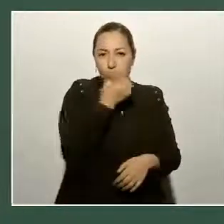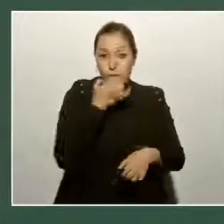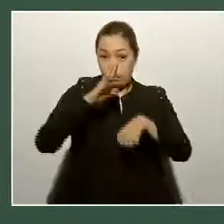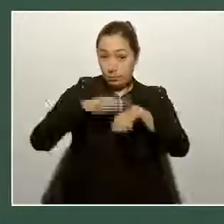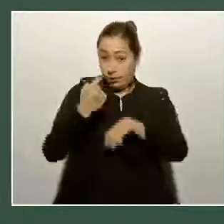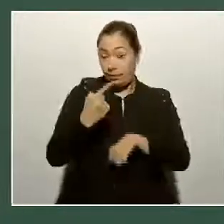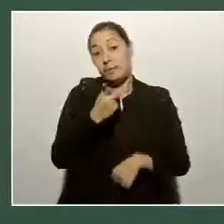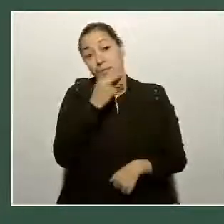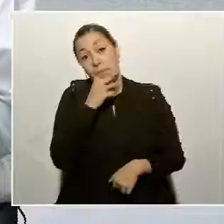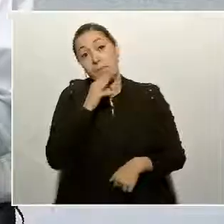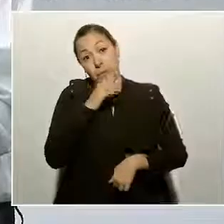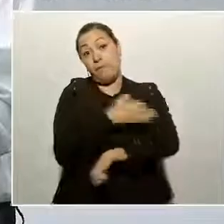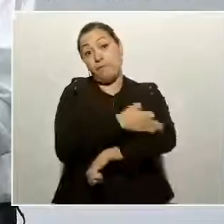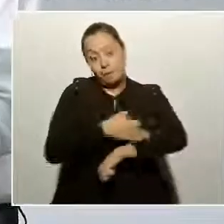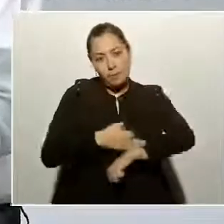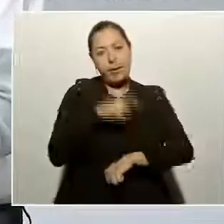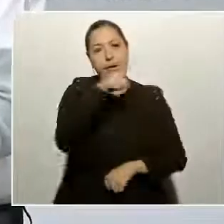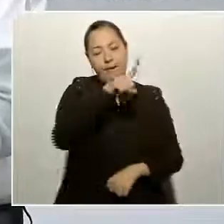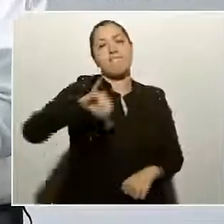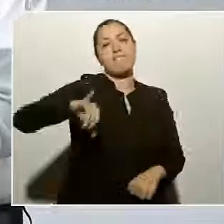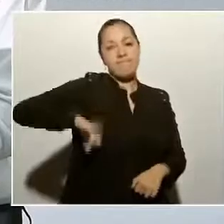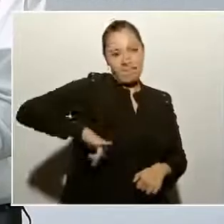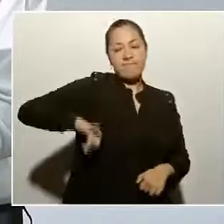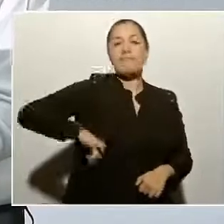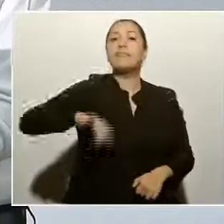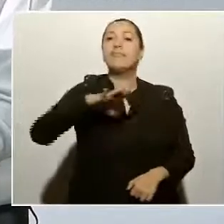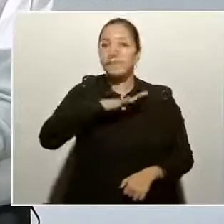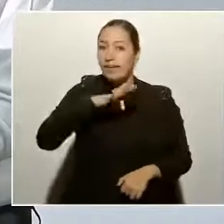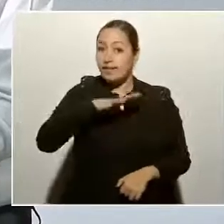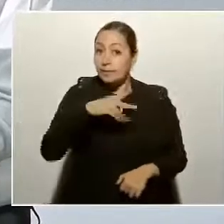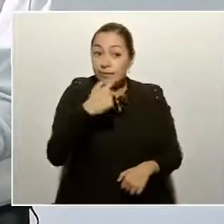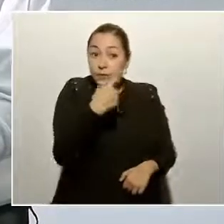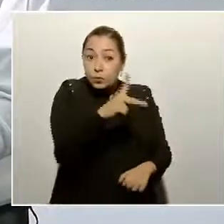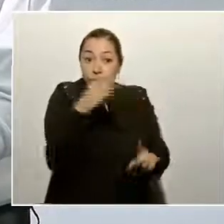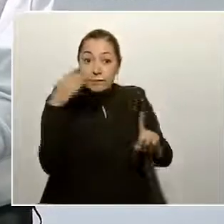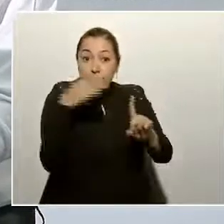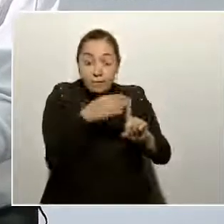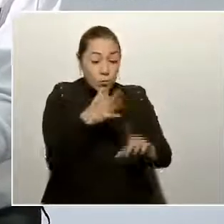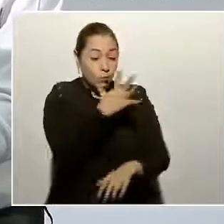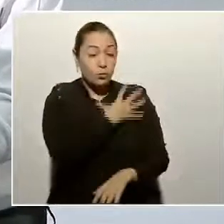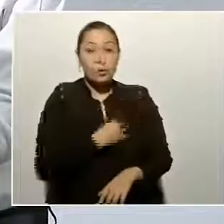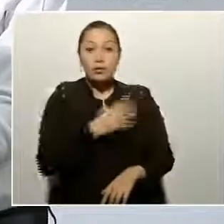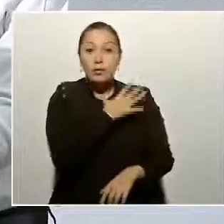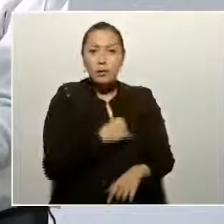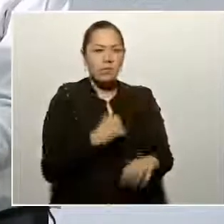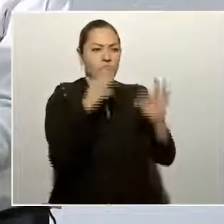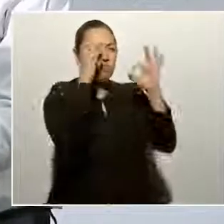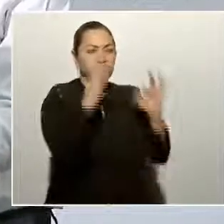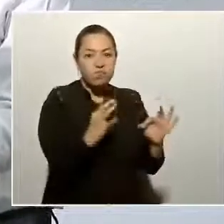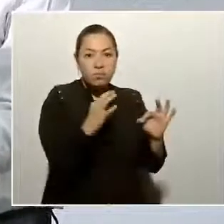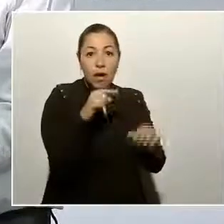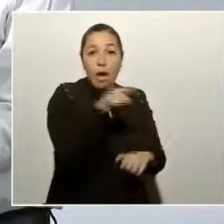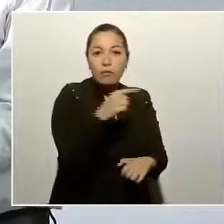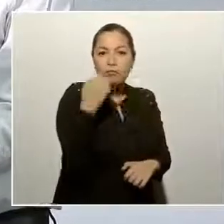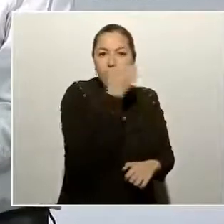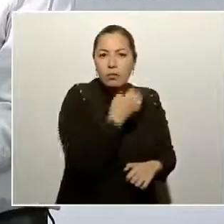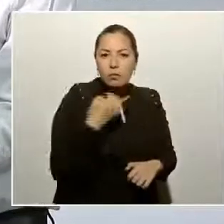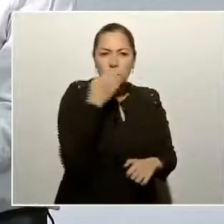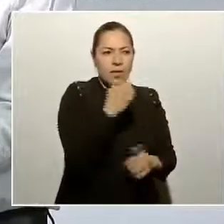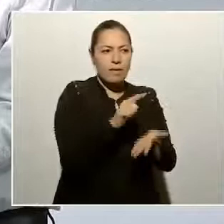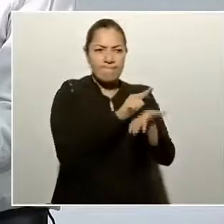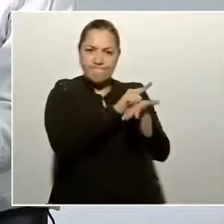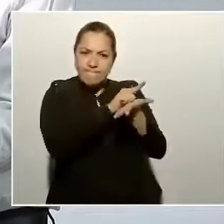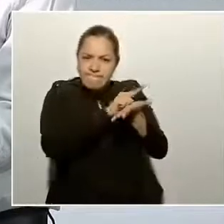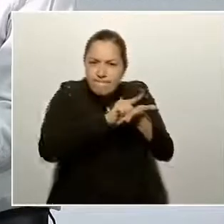interesa muchísimo el que sus hijos vayan a una escuela limpia,